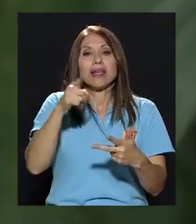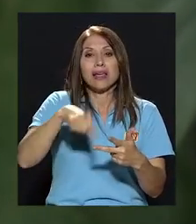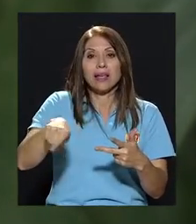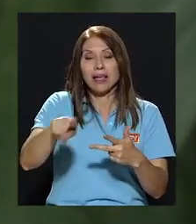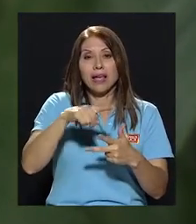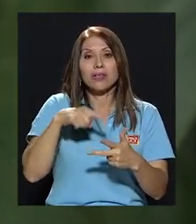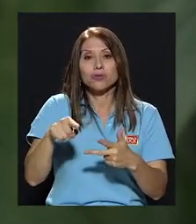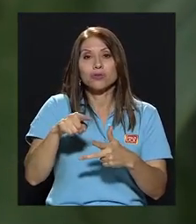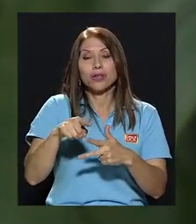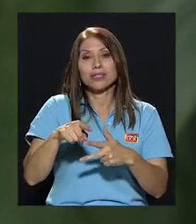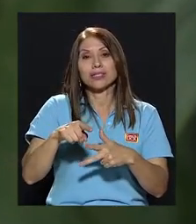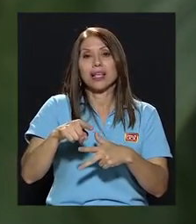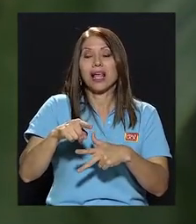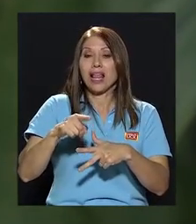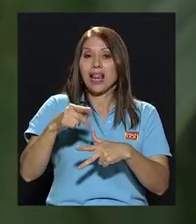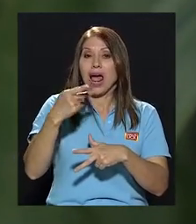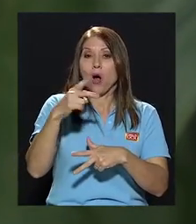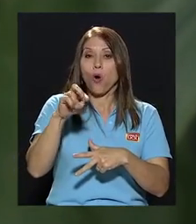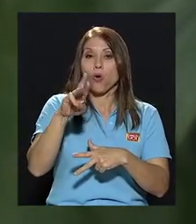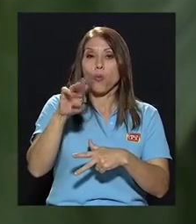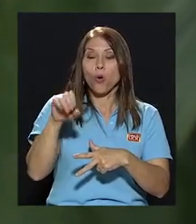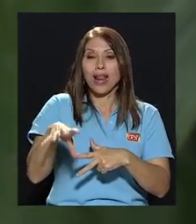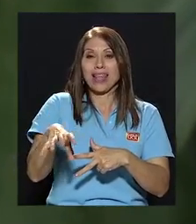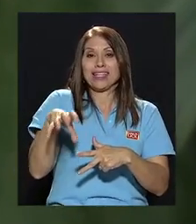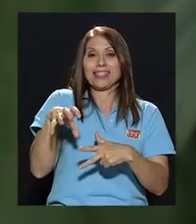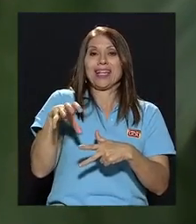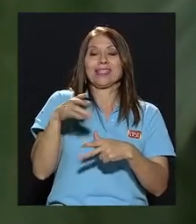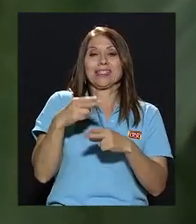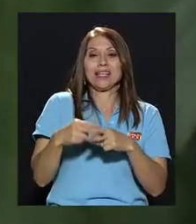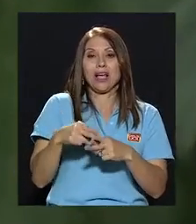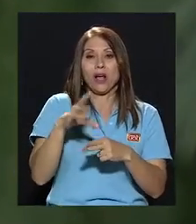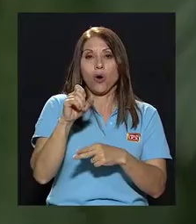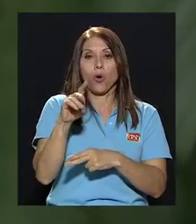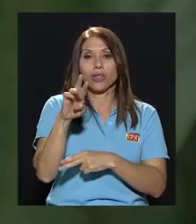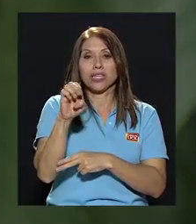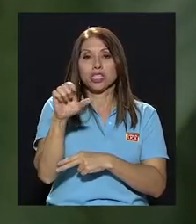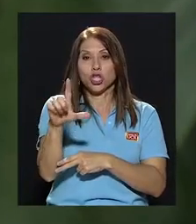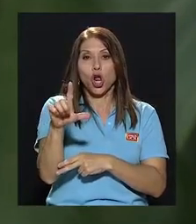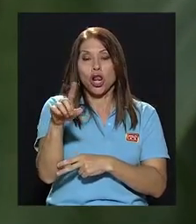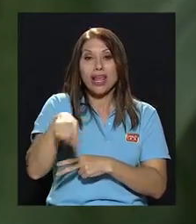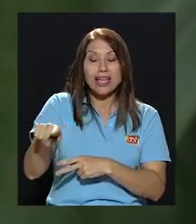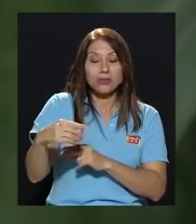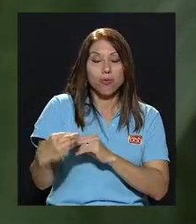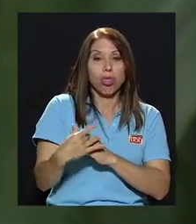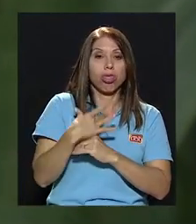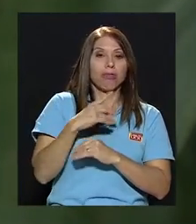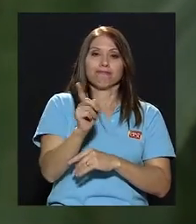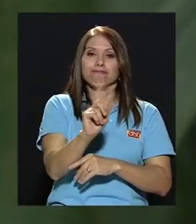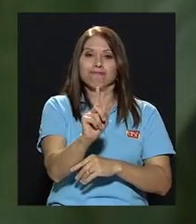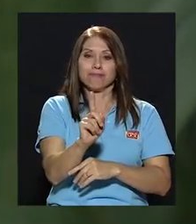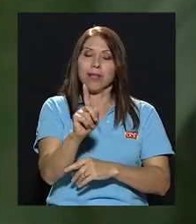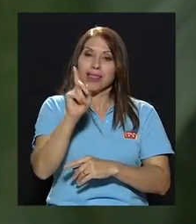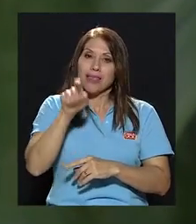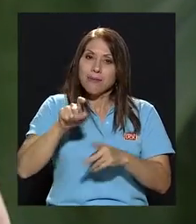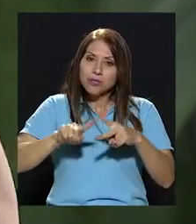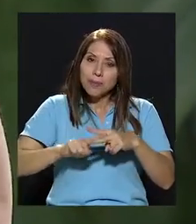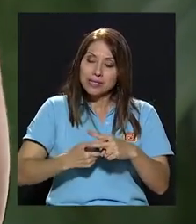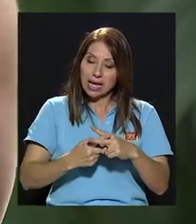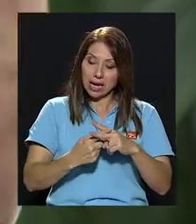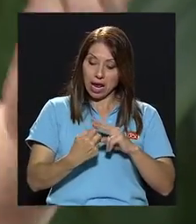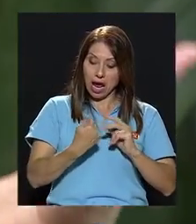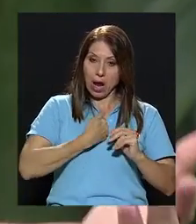cortisol, que es la hormona del estrés que nos invade y nos bloquea. Entonces poder empezar desde el autoconocimiento